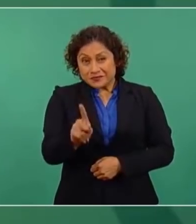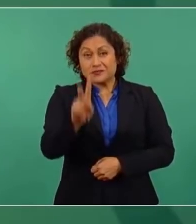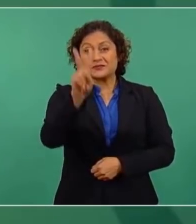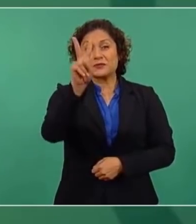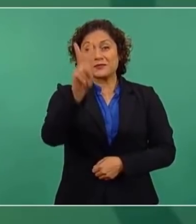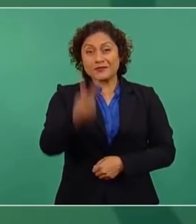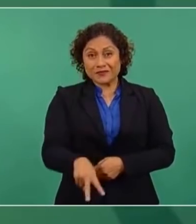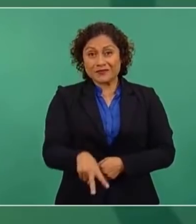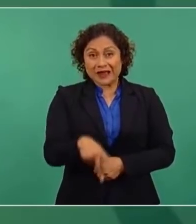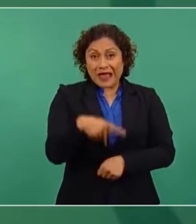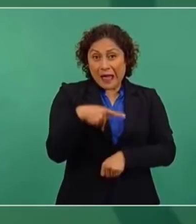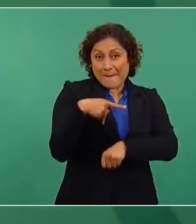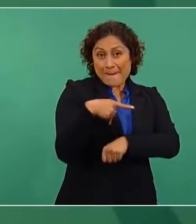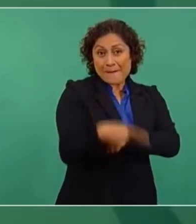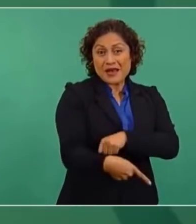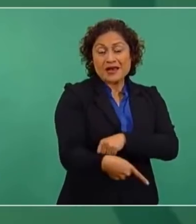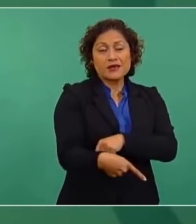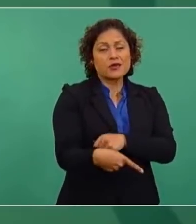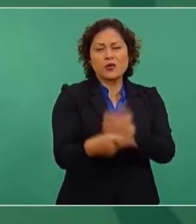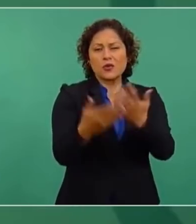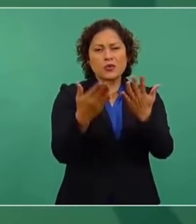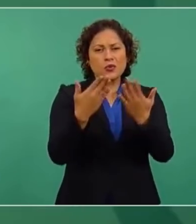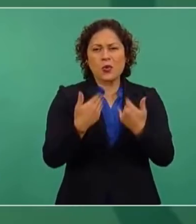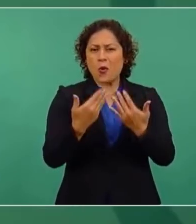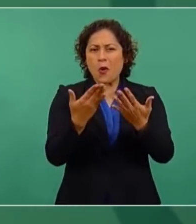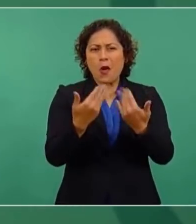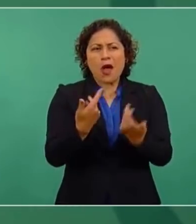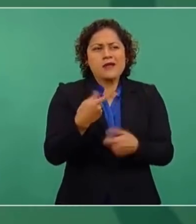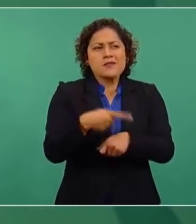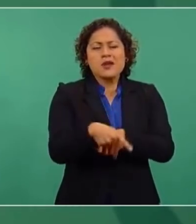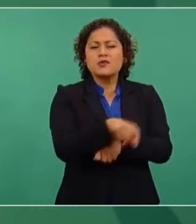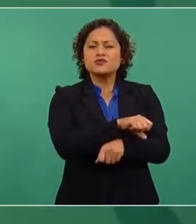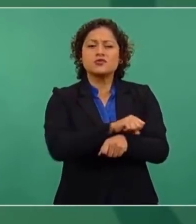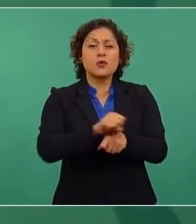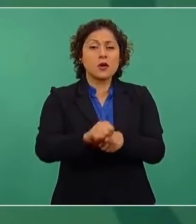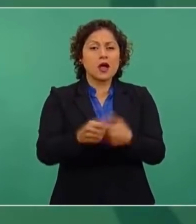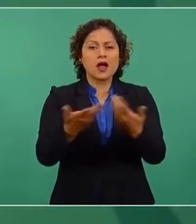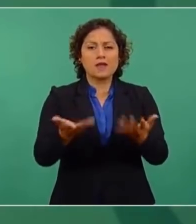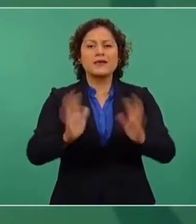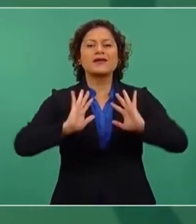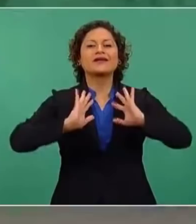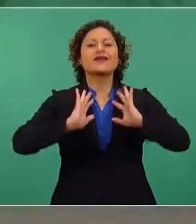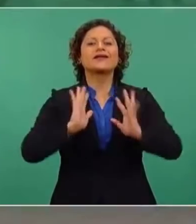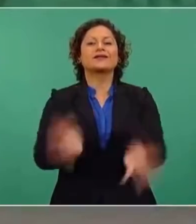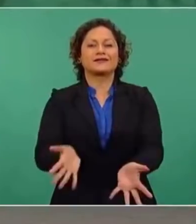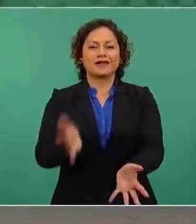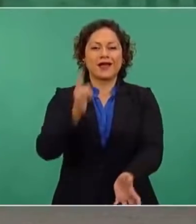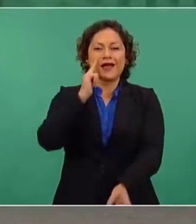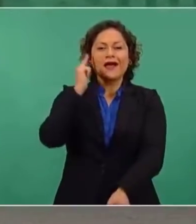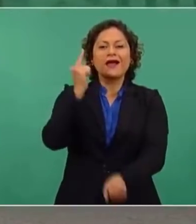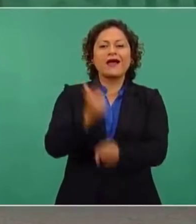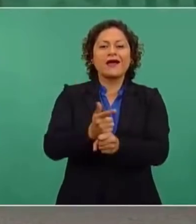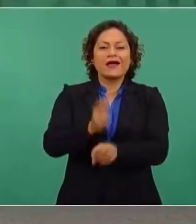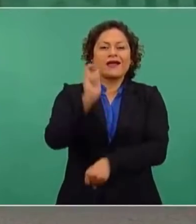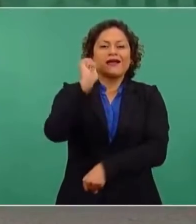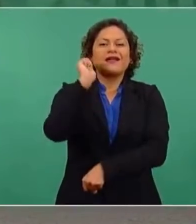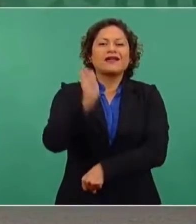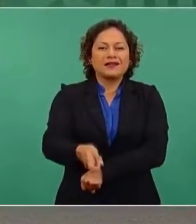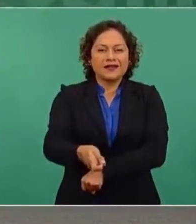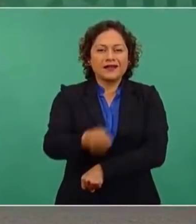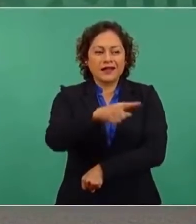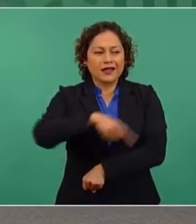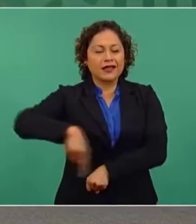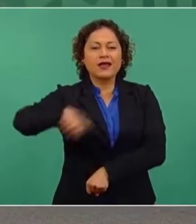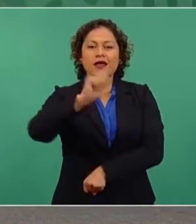Ya se demostró que las niñas, los niños, los adolescentes no corren riesgo de